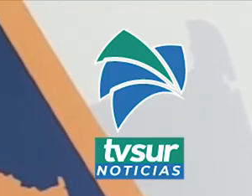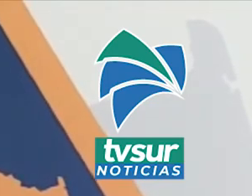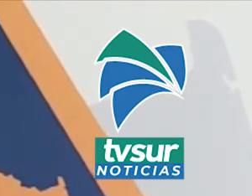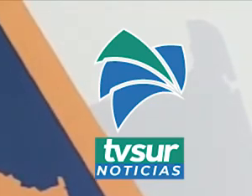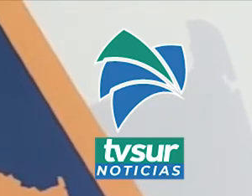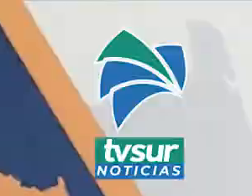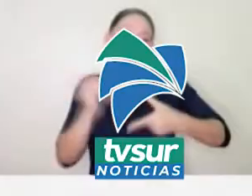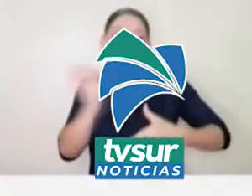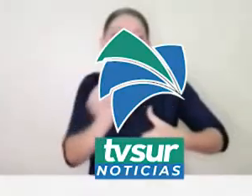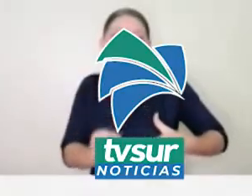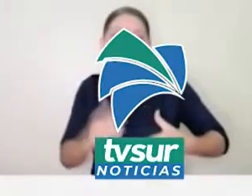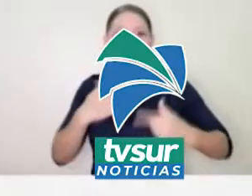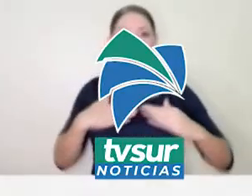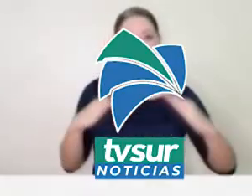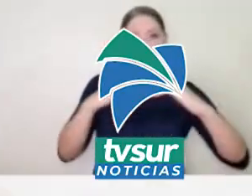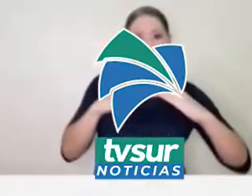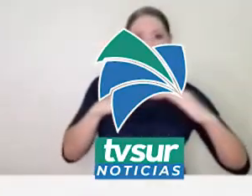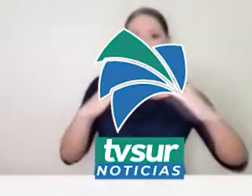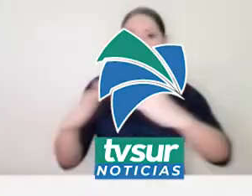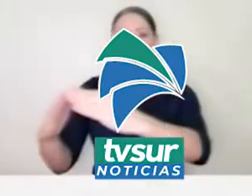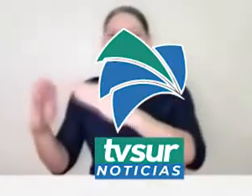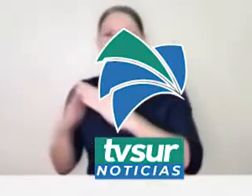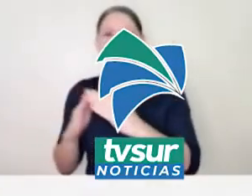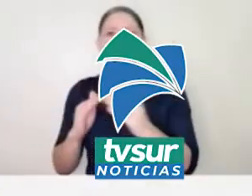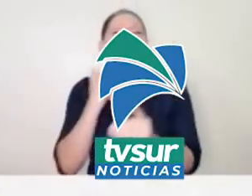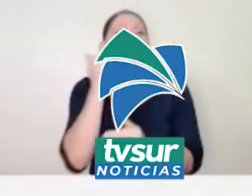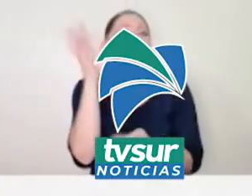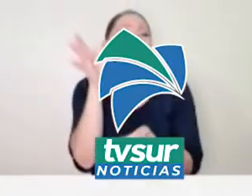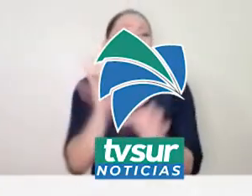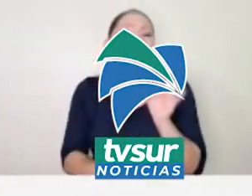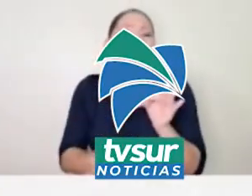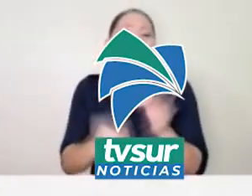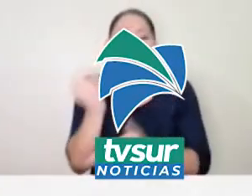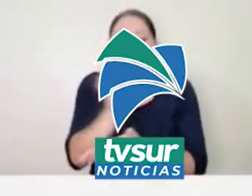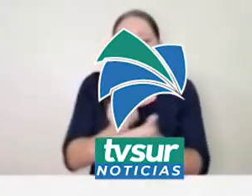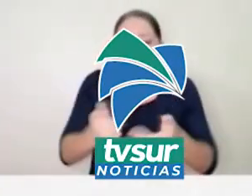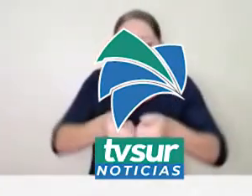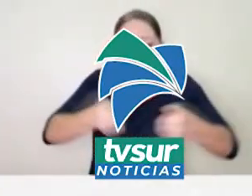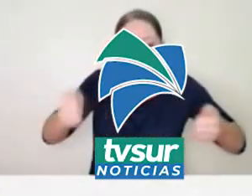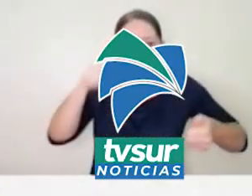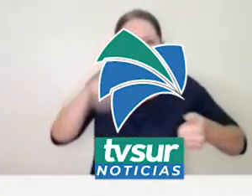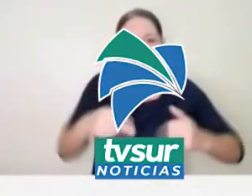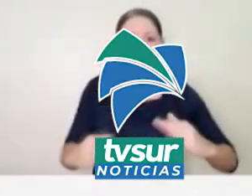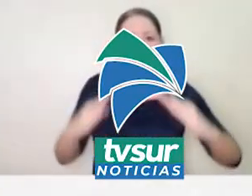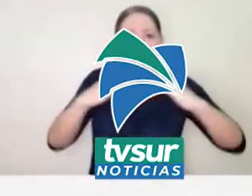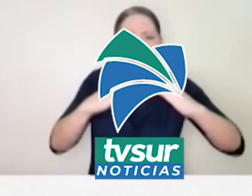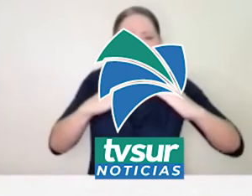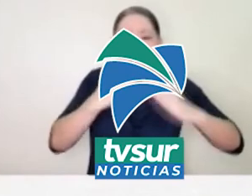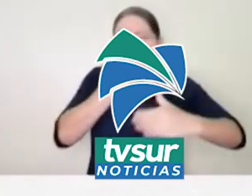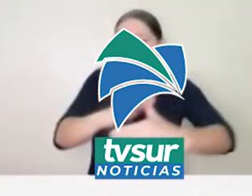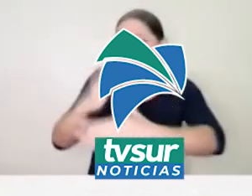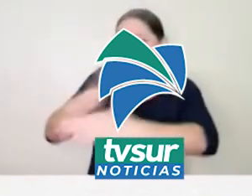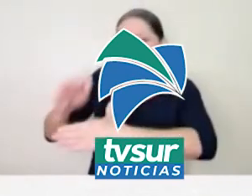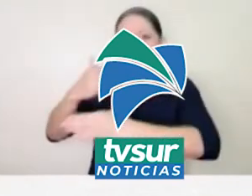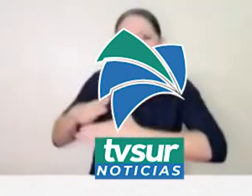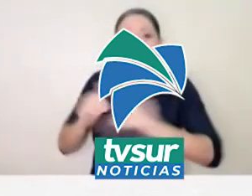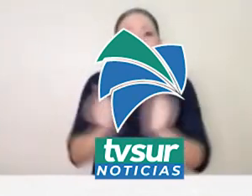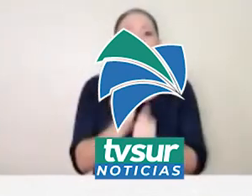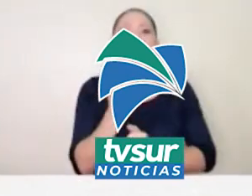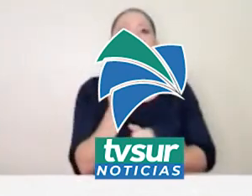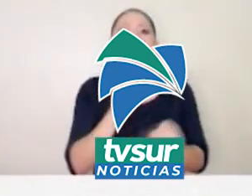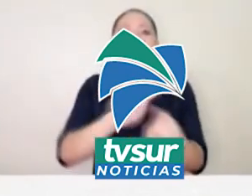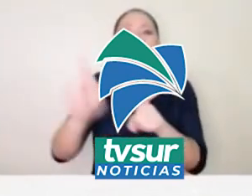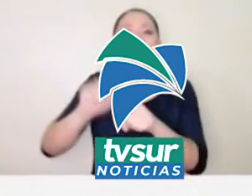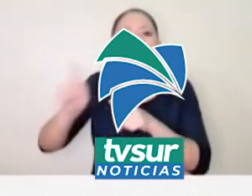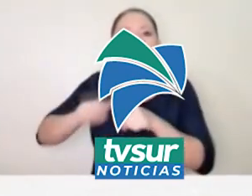para poder recibir el certificado de participación personalizado que podamos imprimir para nuestra familia,